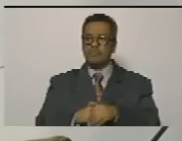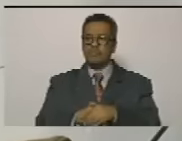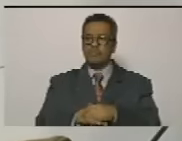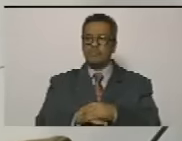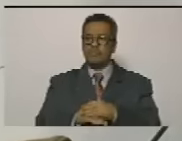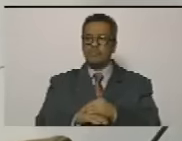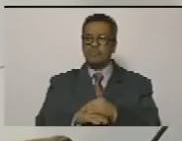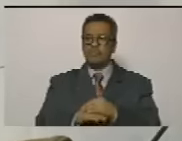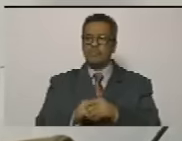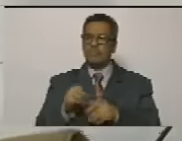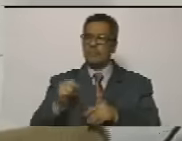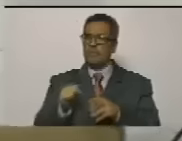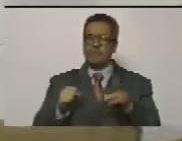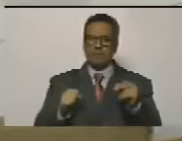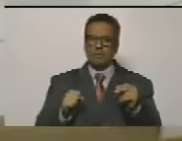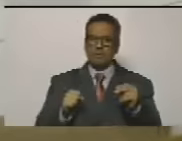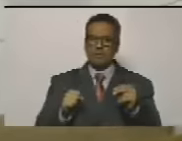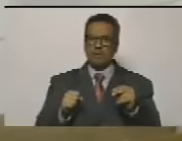o no